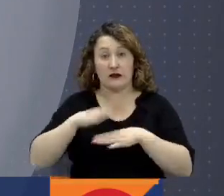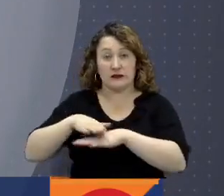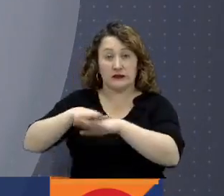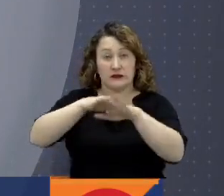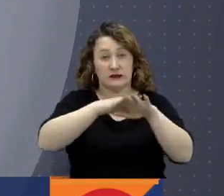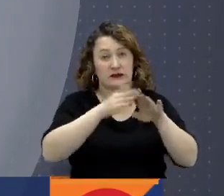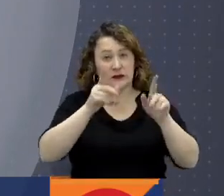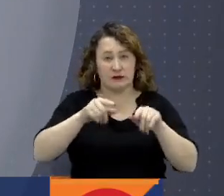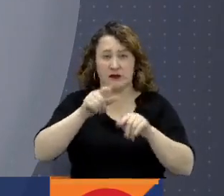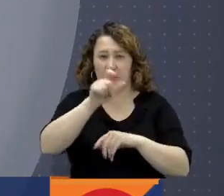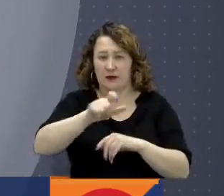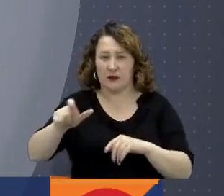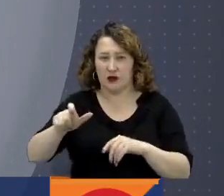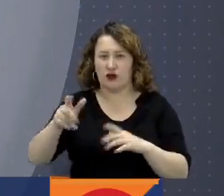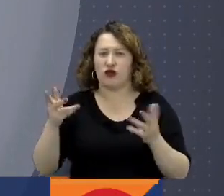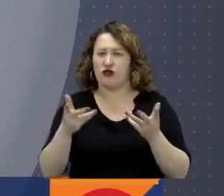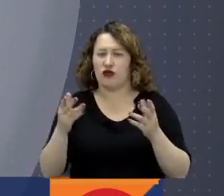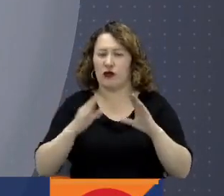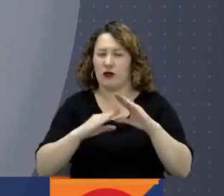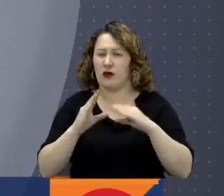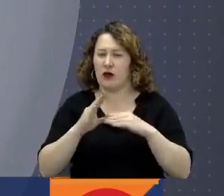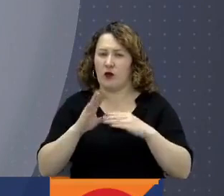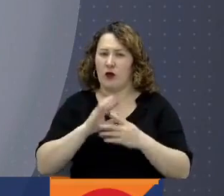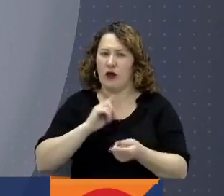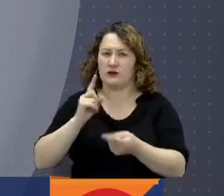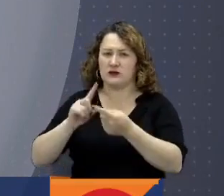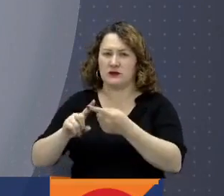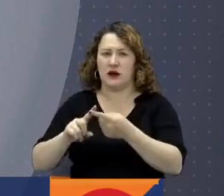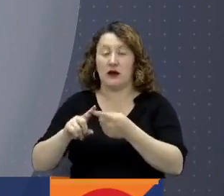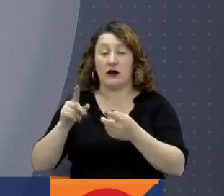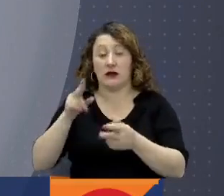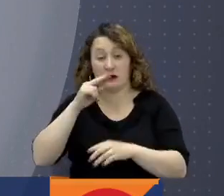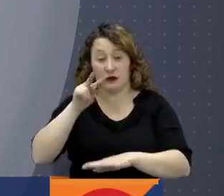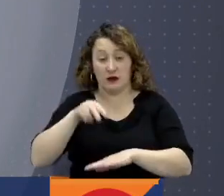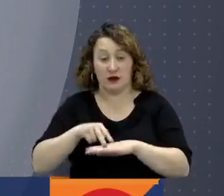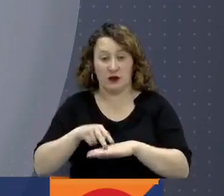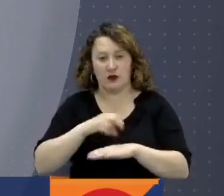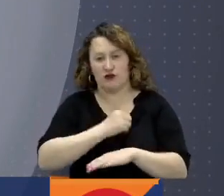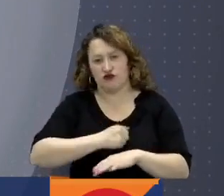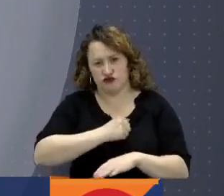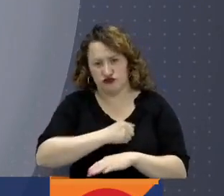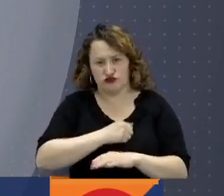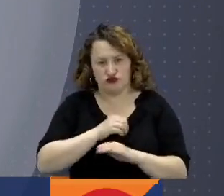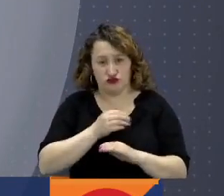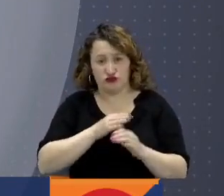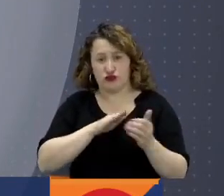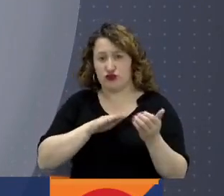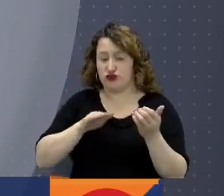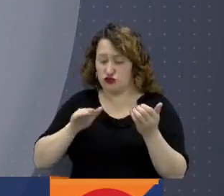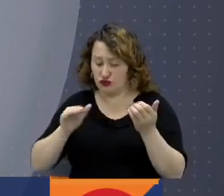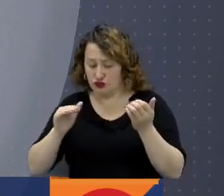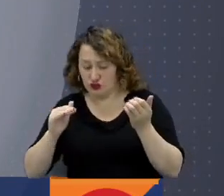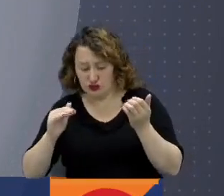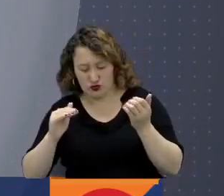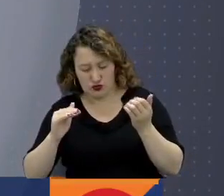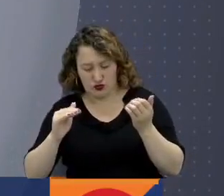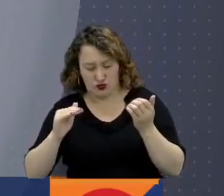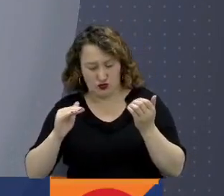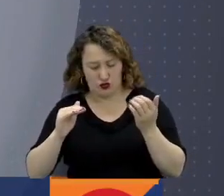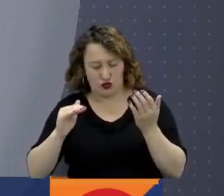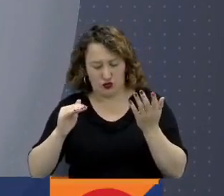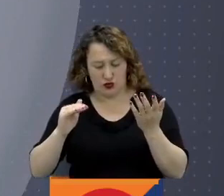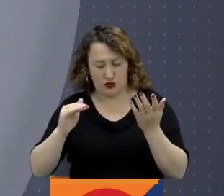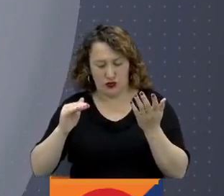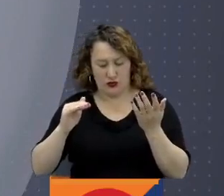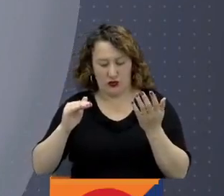en el departamento del Cauca y se desplazan hacia el departamento de Nariño a no tomar la vía alterna por el sector de la sierra debido a que